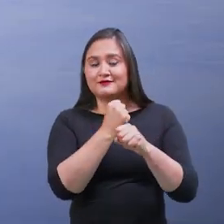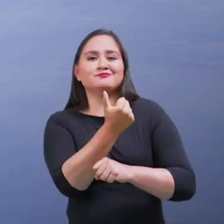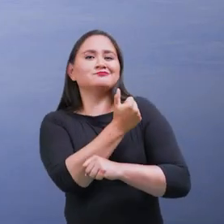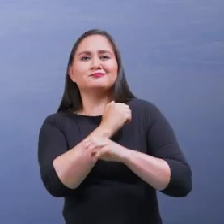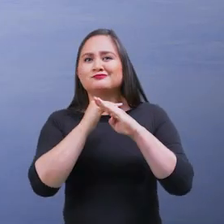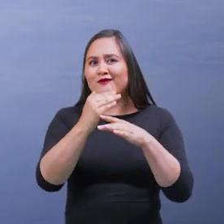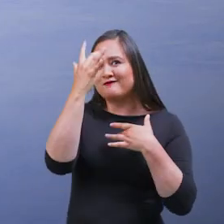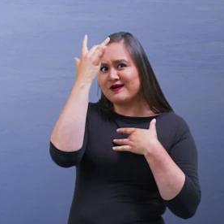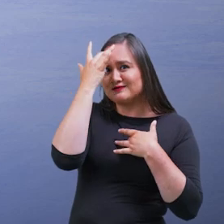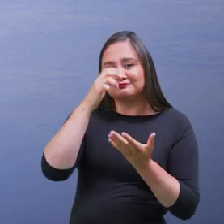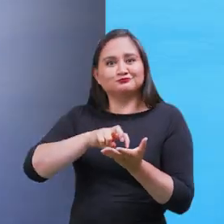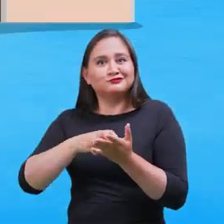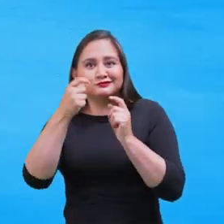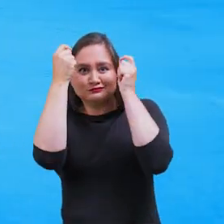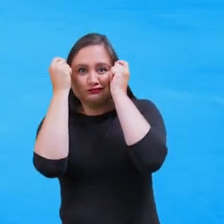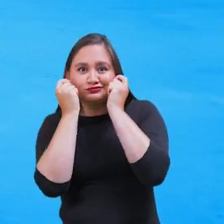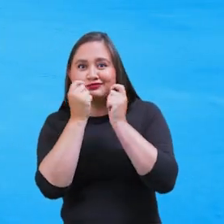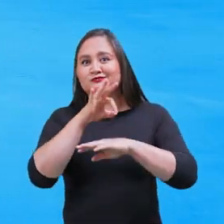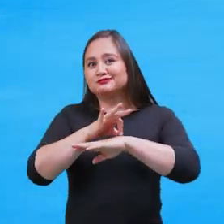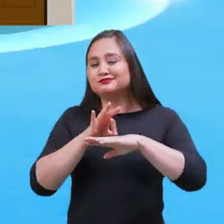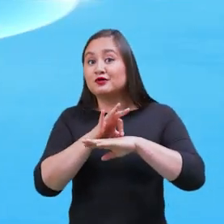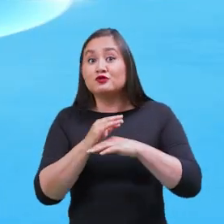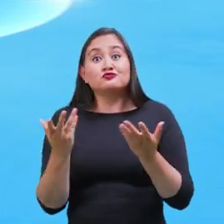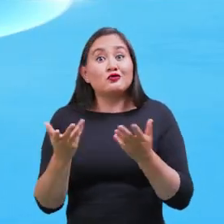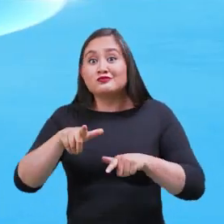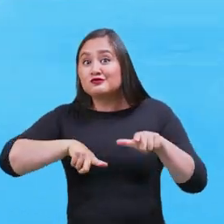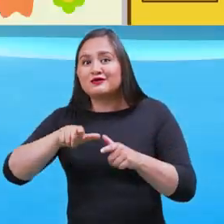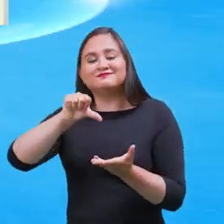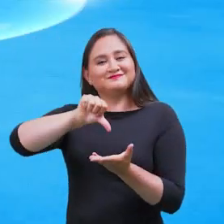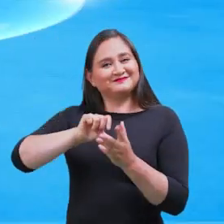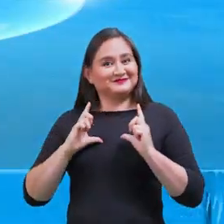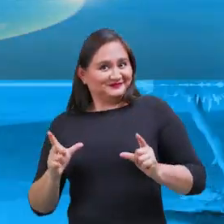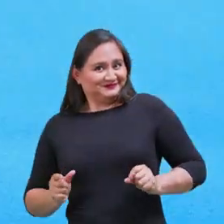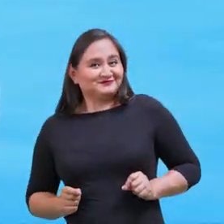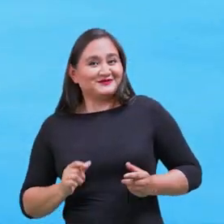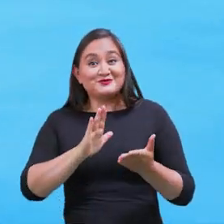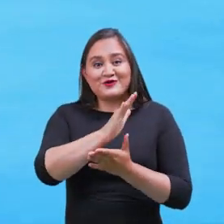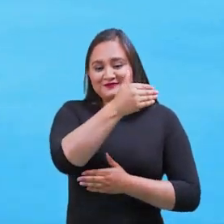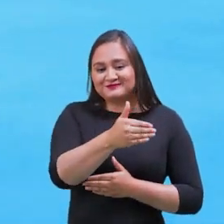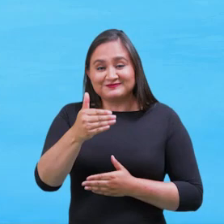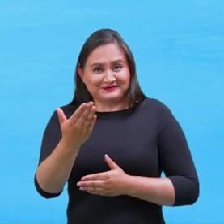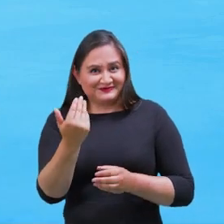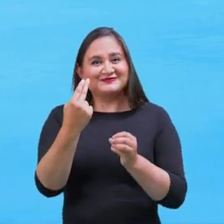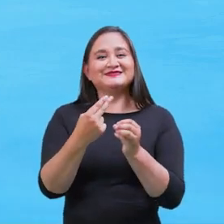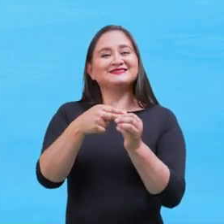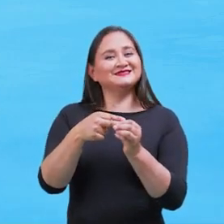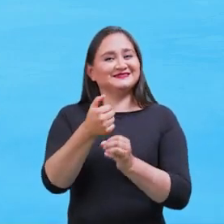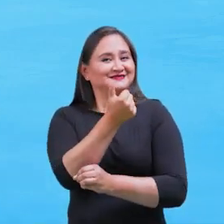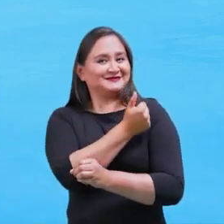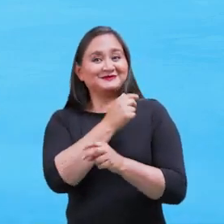contra el apolio, el sarampión y la rubiola en centros de salud, escuelas y centros infantiles. Las vacunas salvan